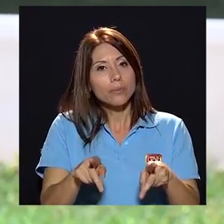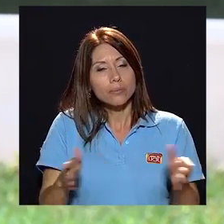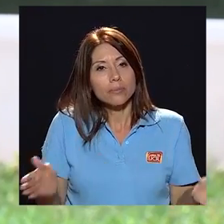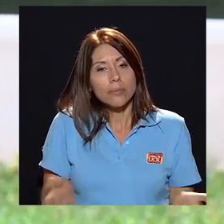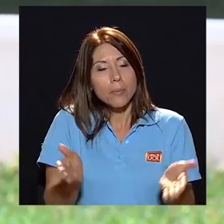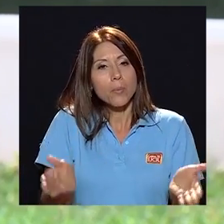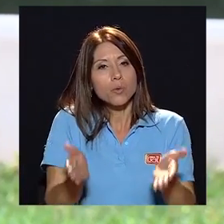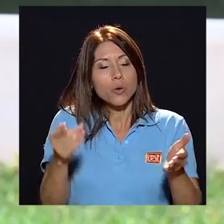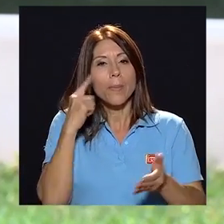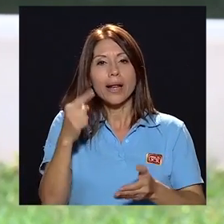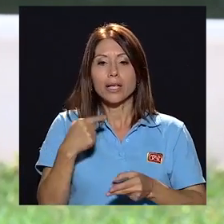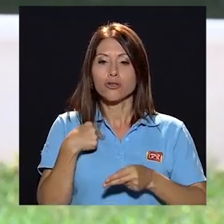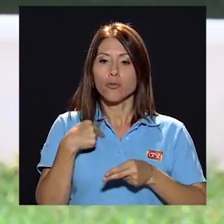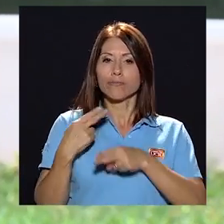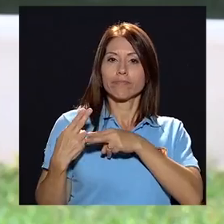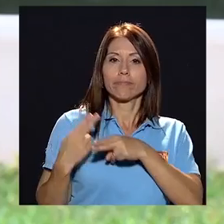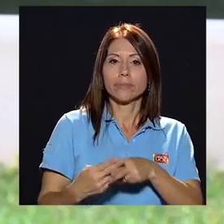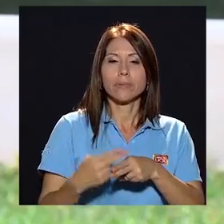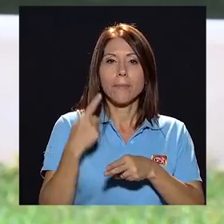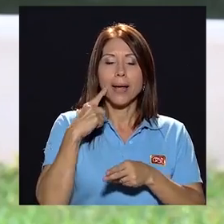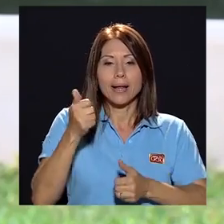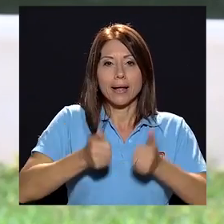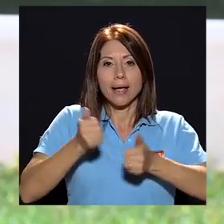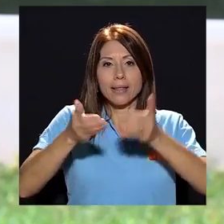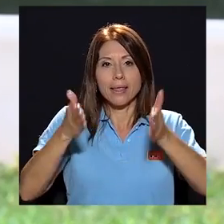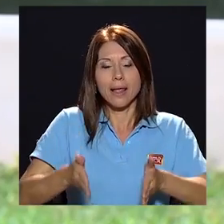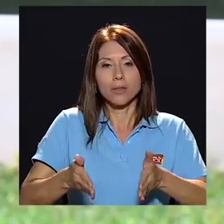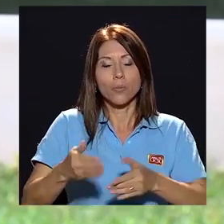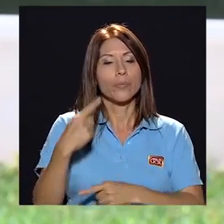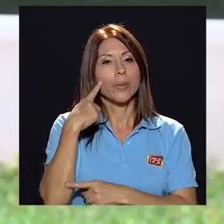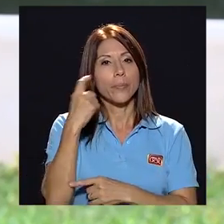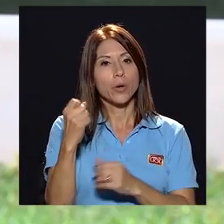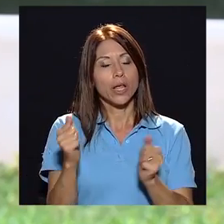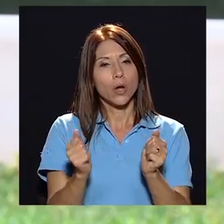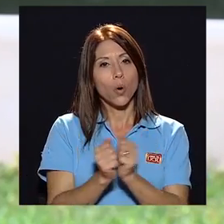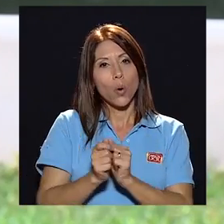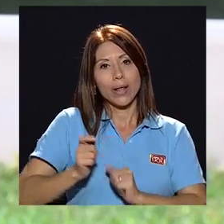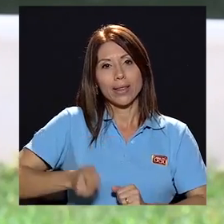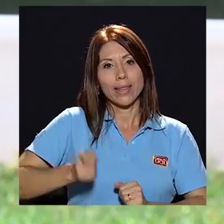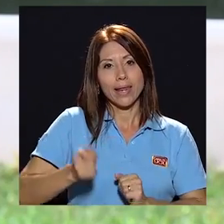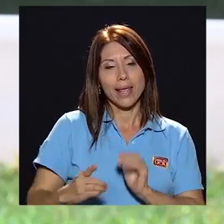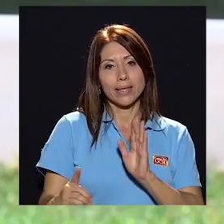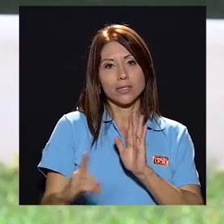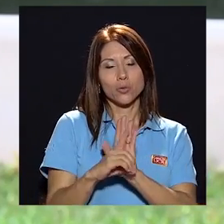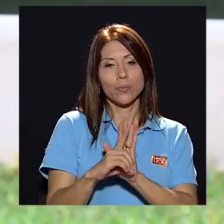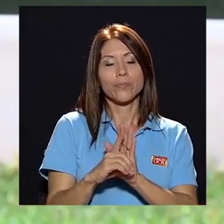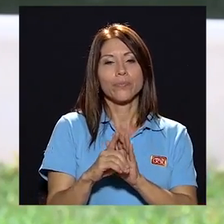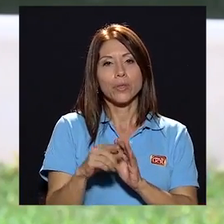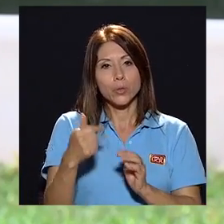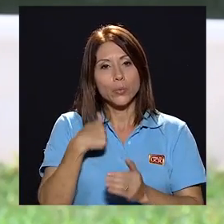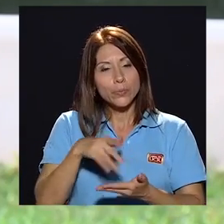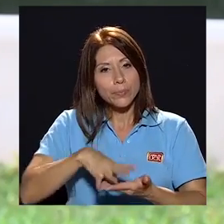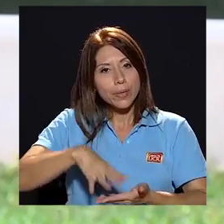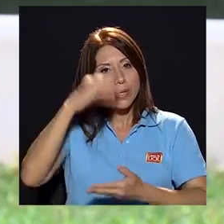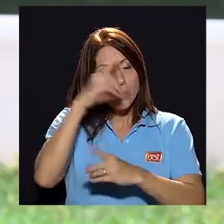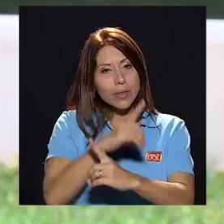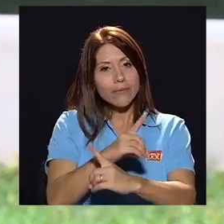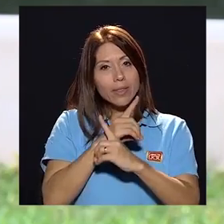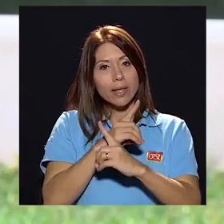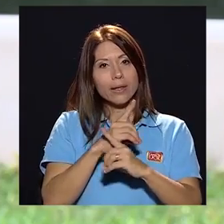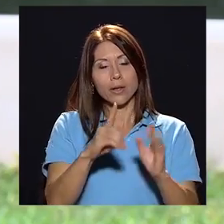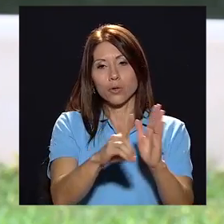y me impulsó a postularme en esta candidatura porque con el derecho he aprendido a